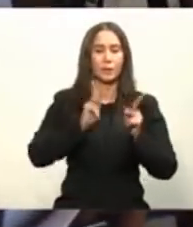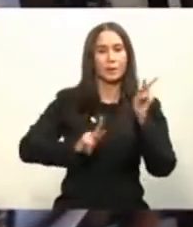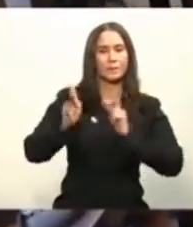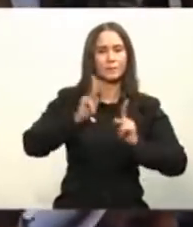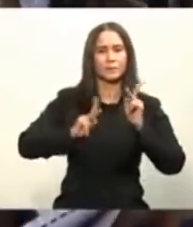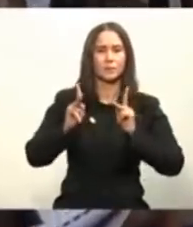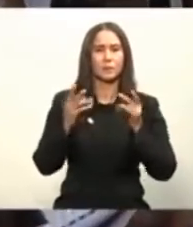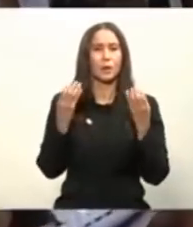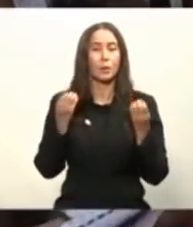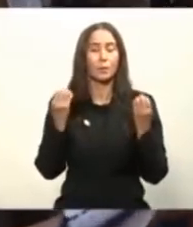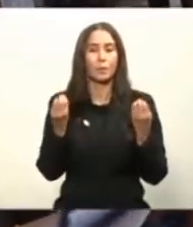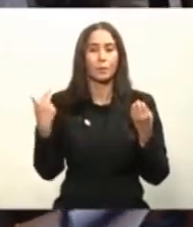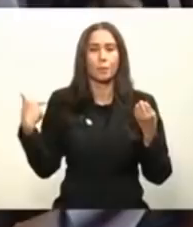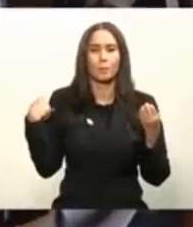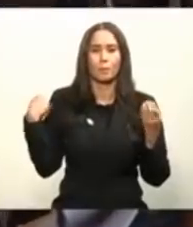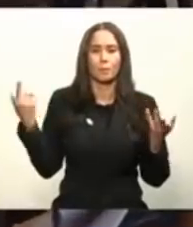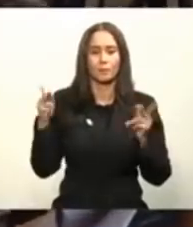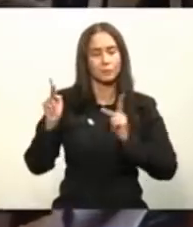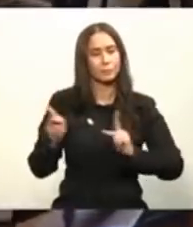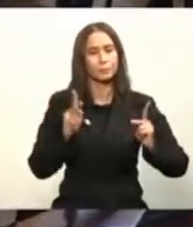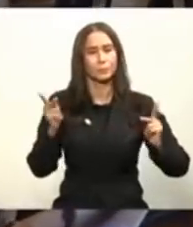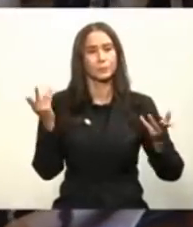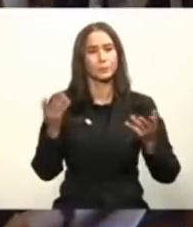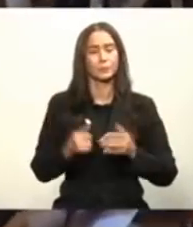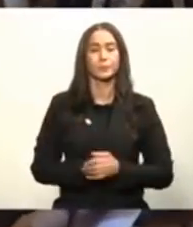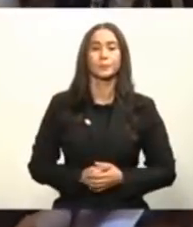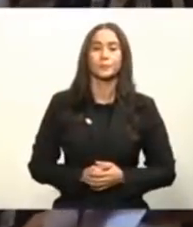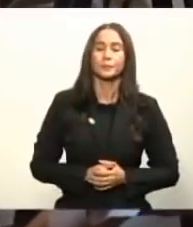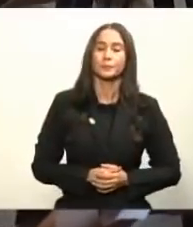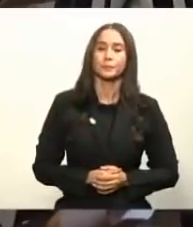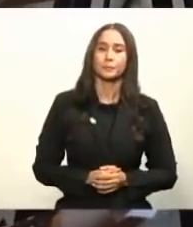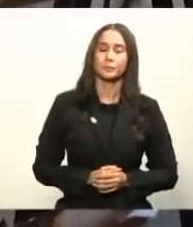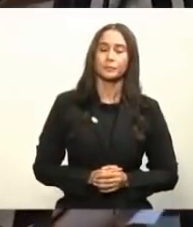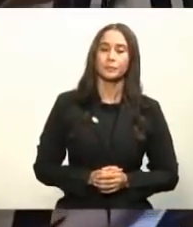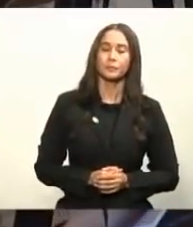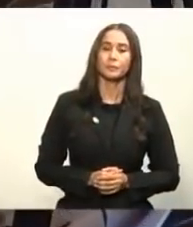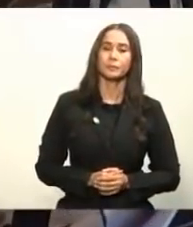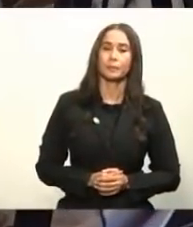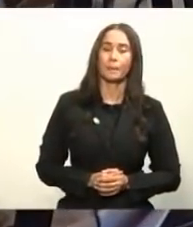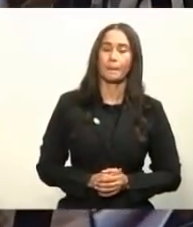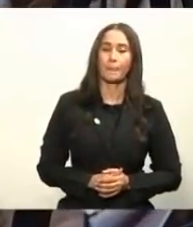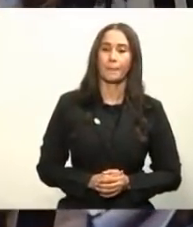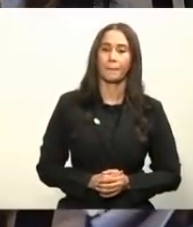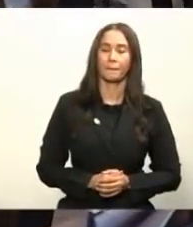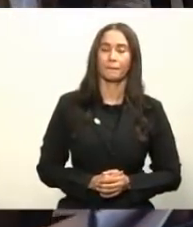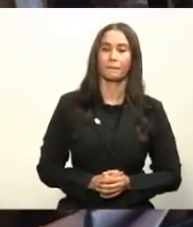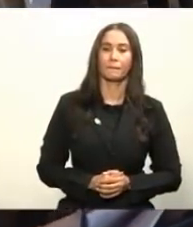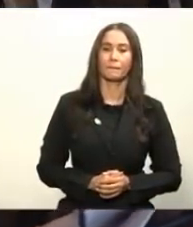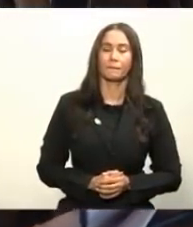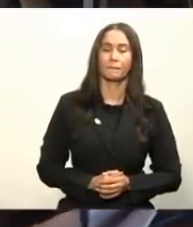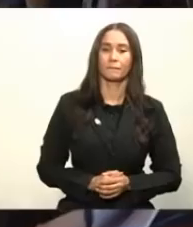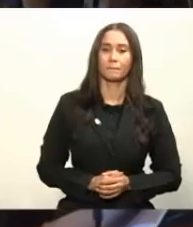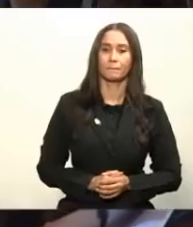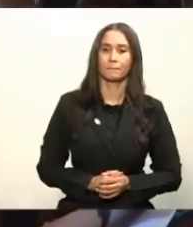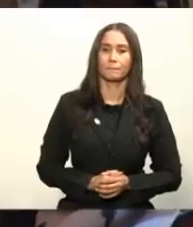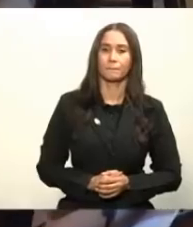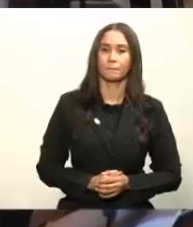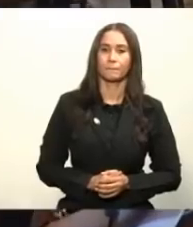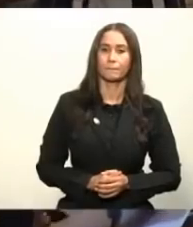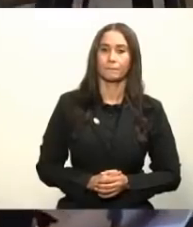expliquen el proceso con esa población que no sé a cuánto asciende tampoco y